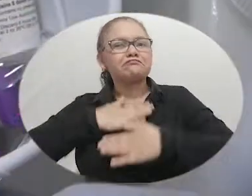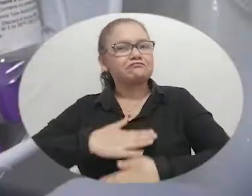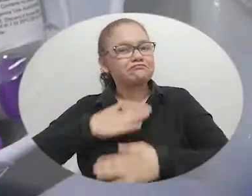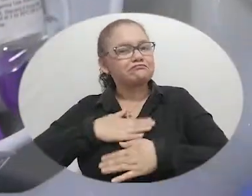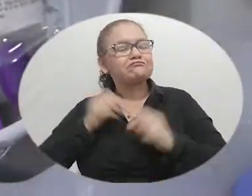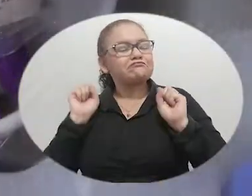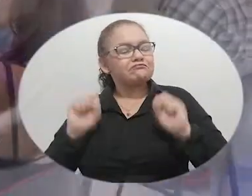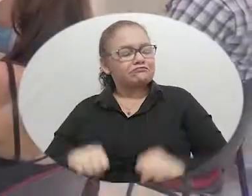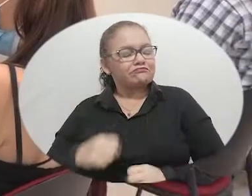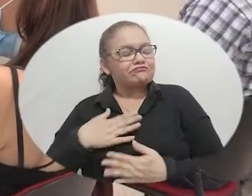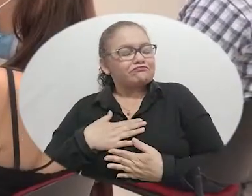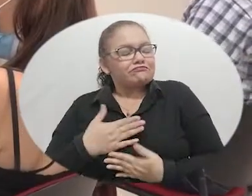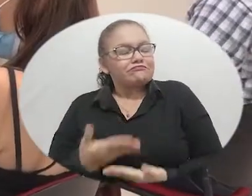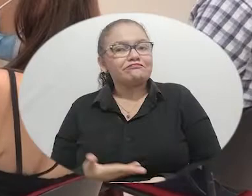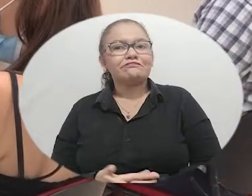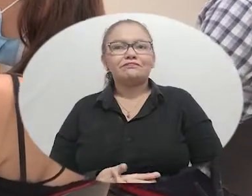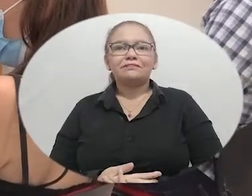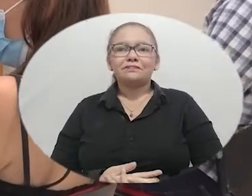confianza